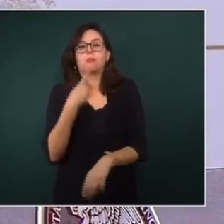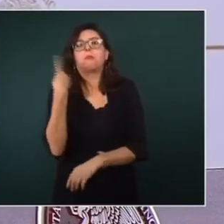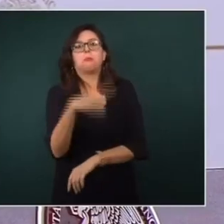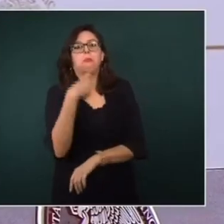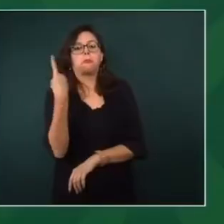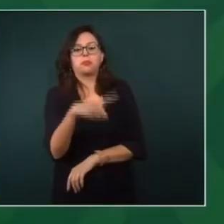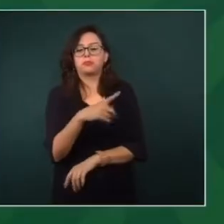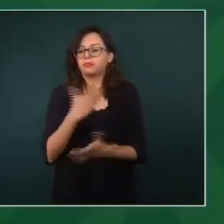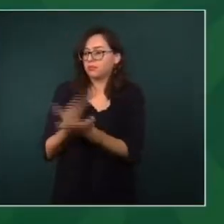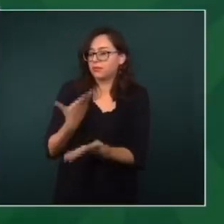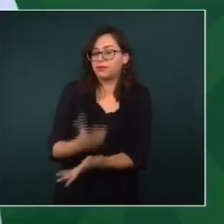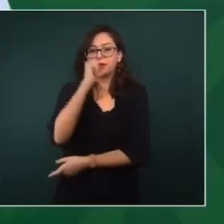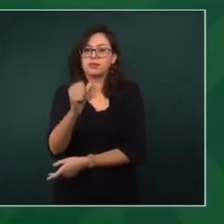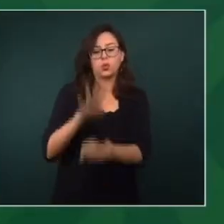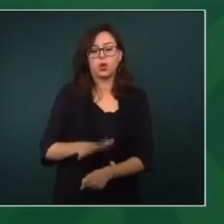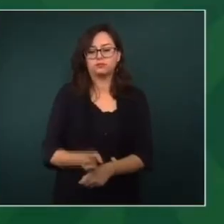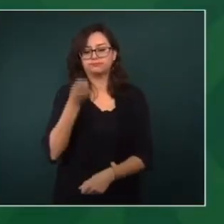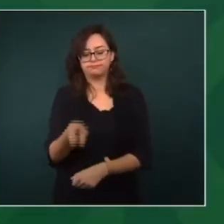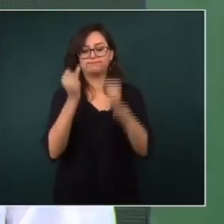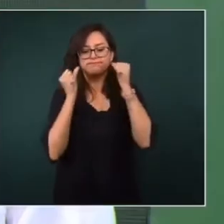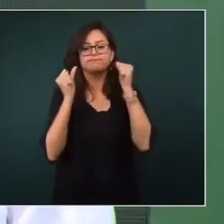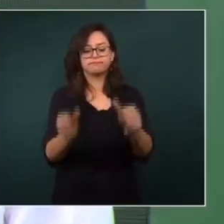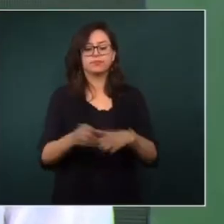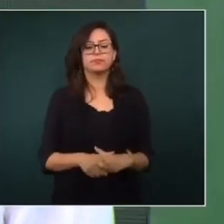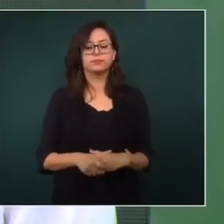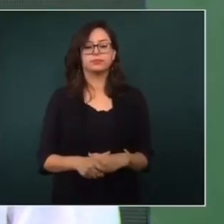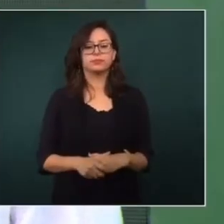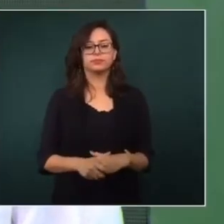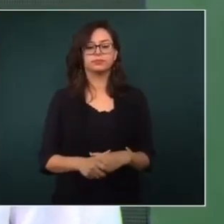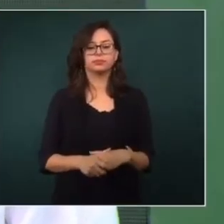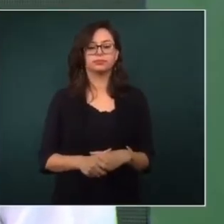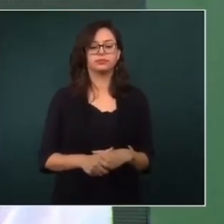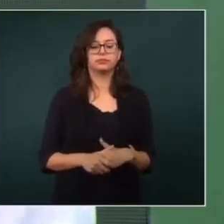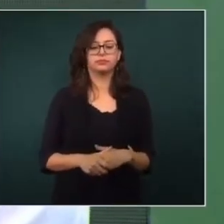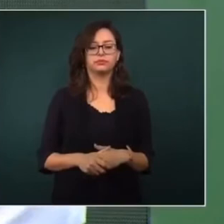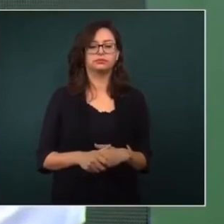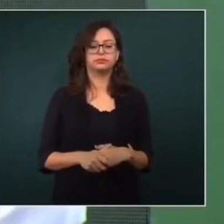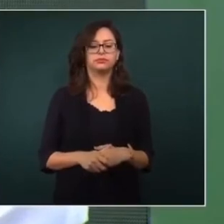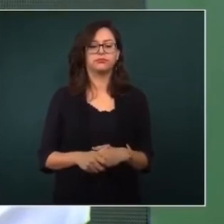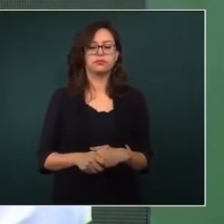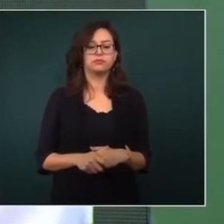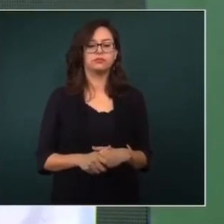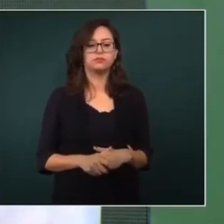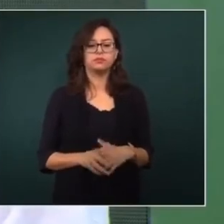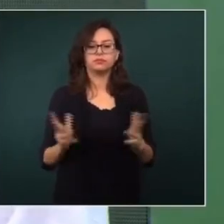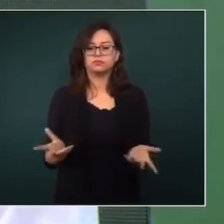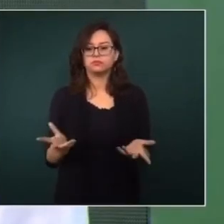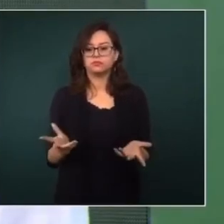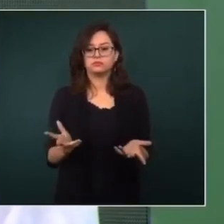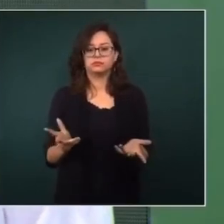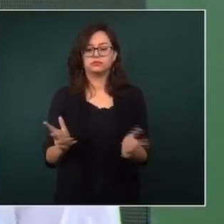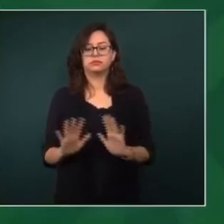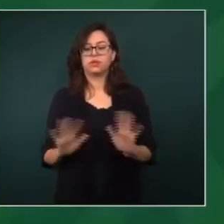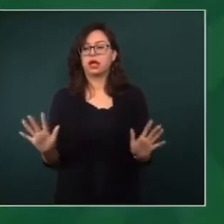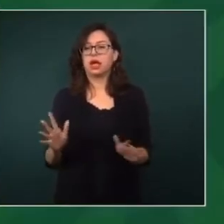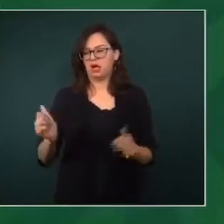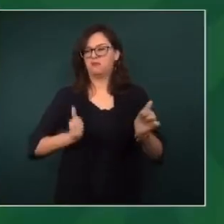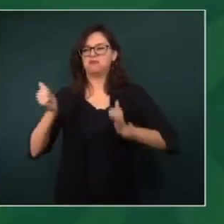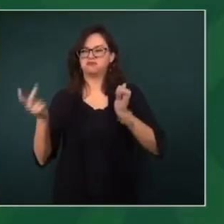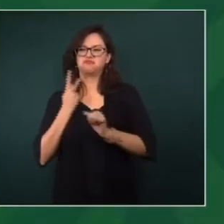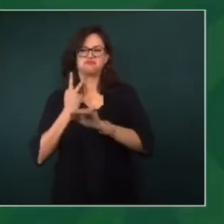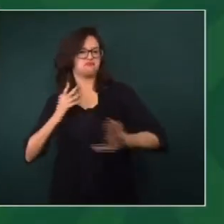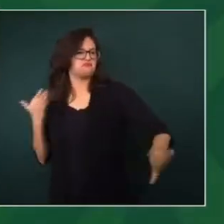no se estaría haciendo justicia. Para no linchar políticamente a nadie.